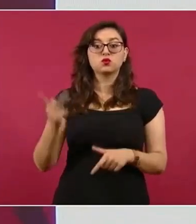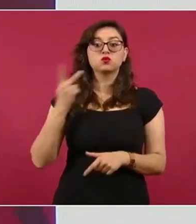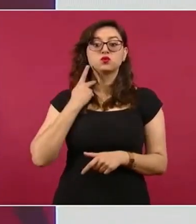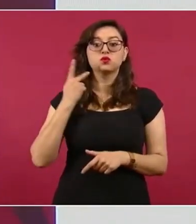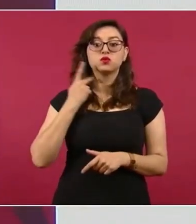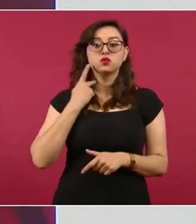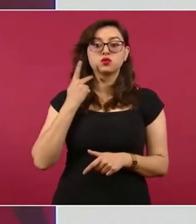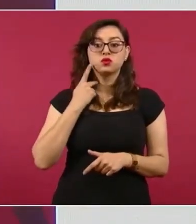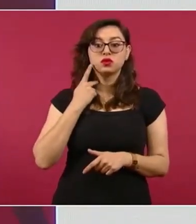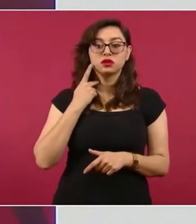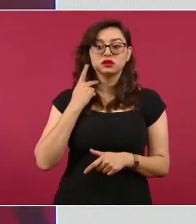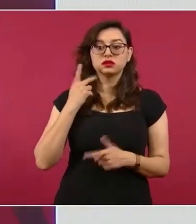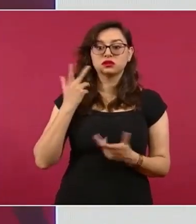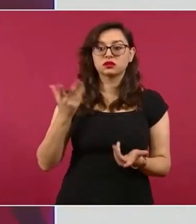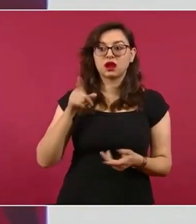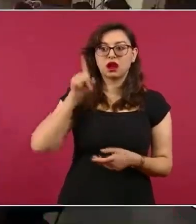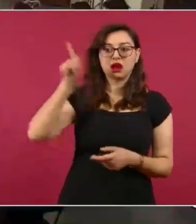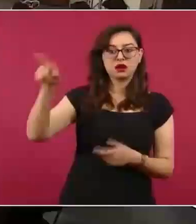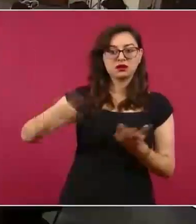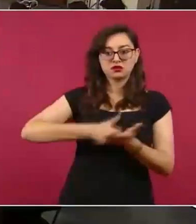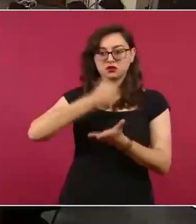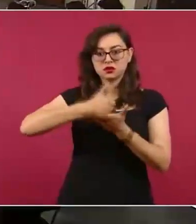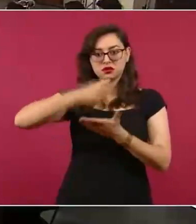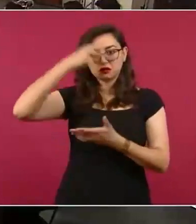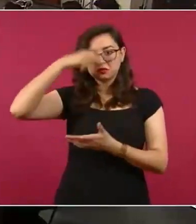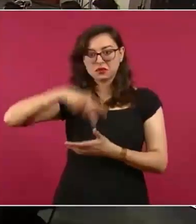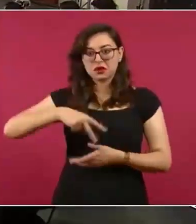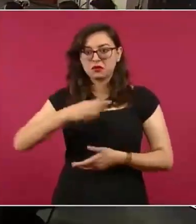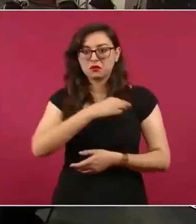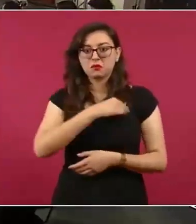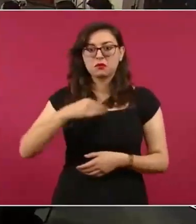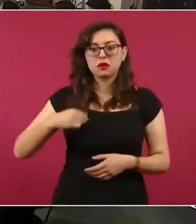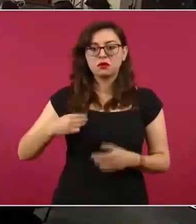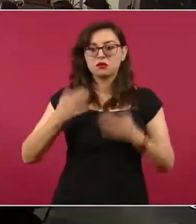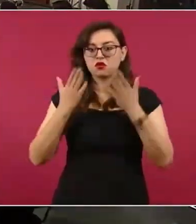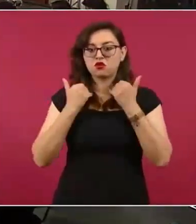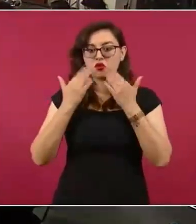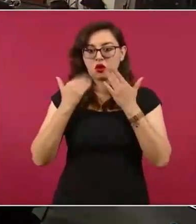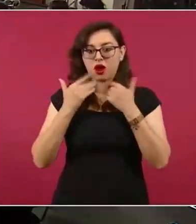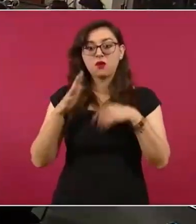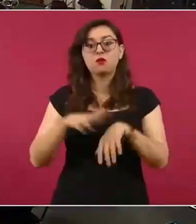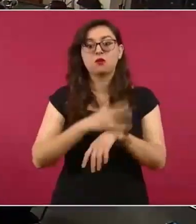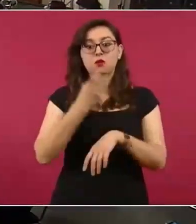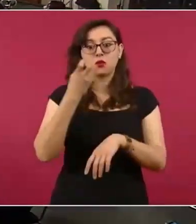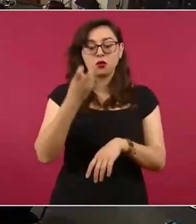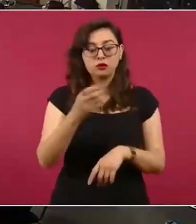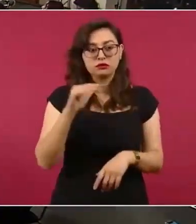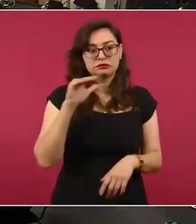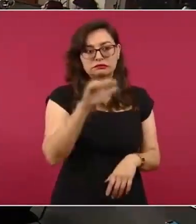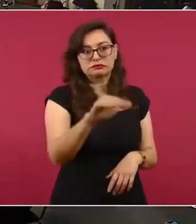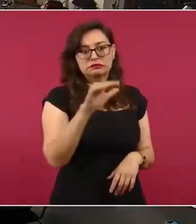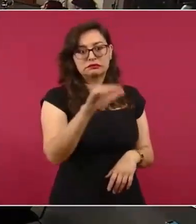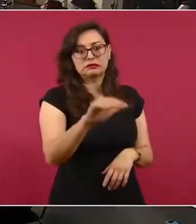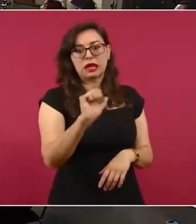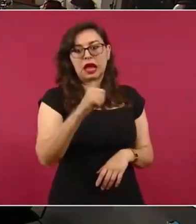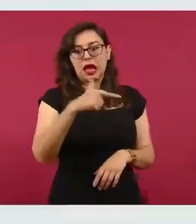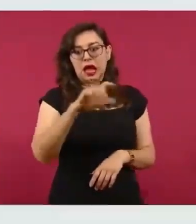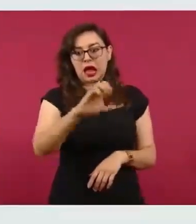esta ciudad no tiene militantes, por lo que recurrieron al licenciado Manuel López Obrador,